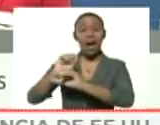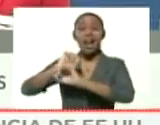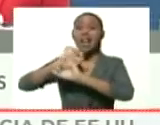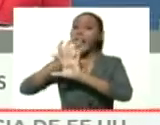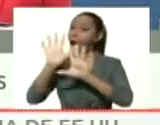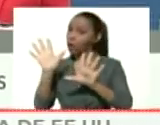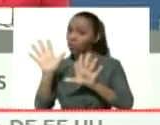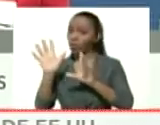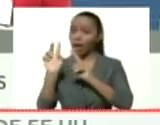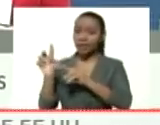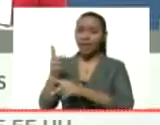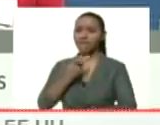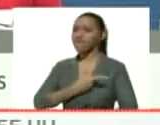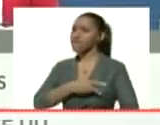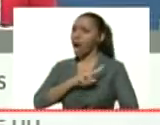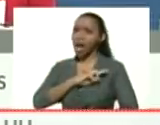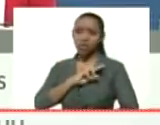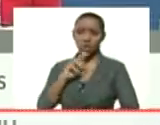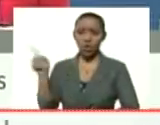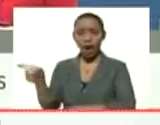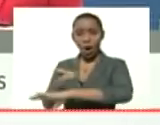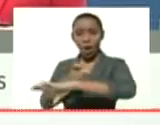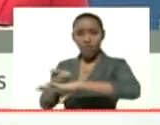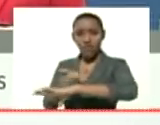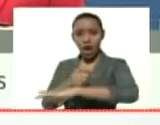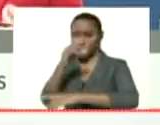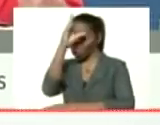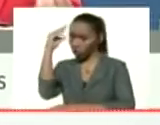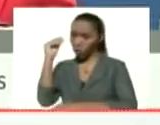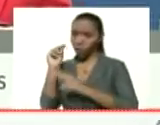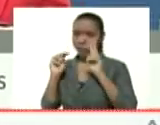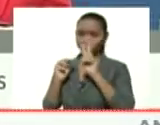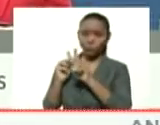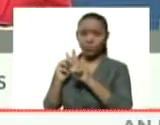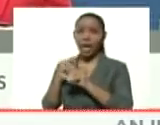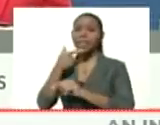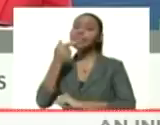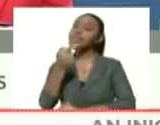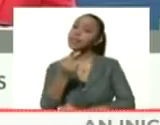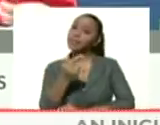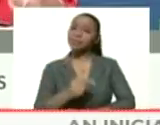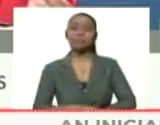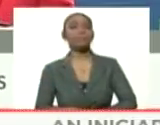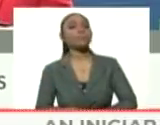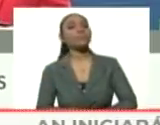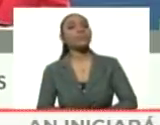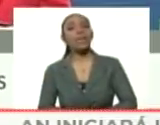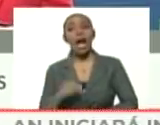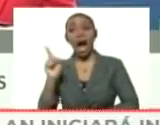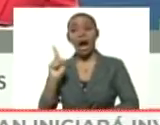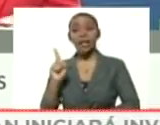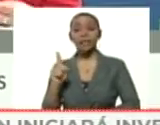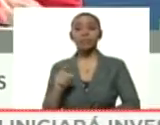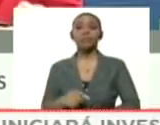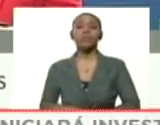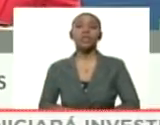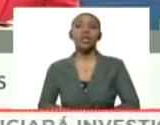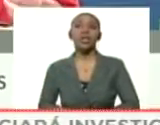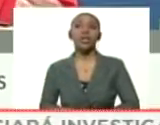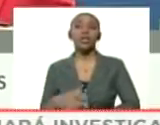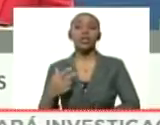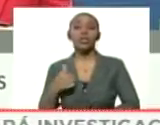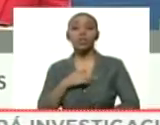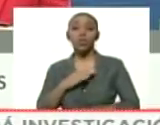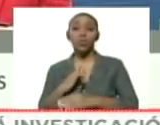la falsaria del gobierno de Donald Trump, donde dice que están exceptuados por condición